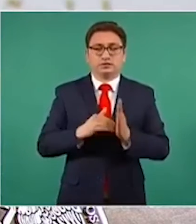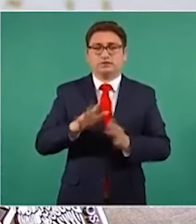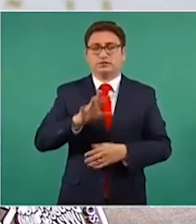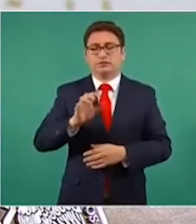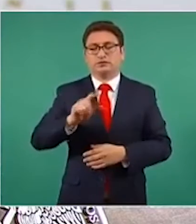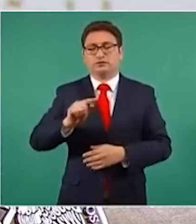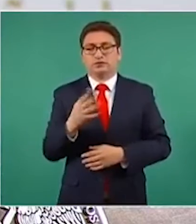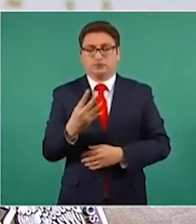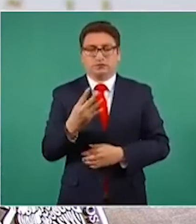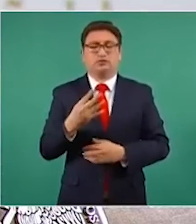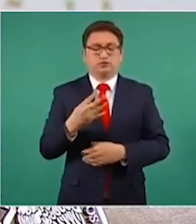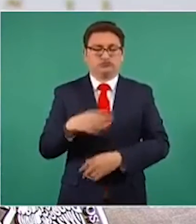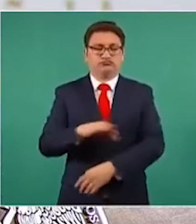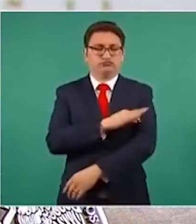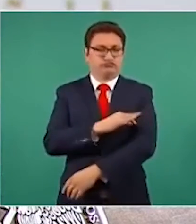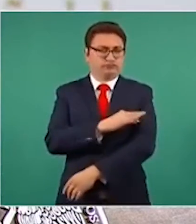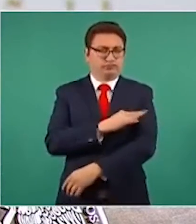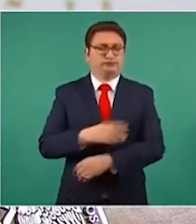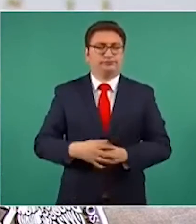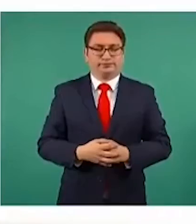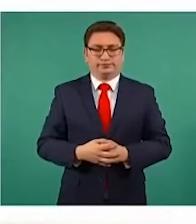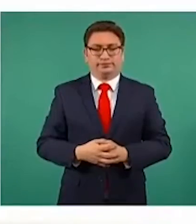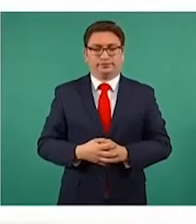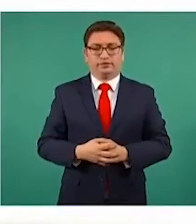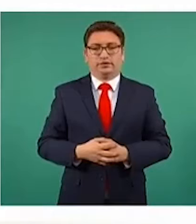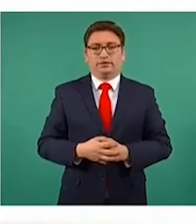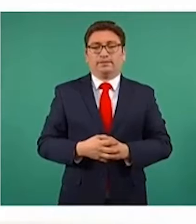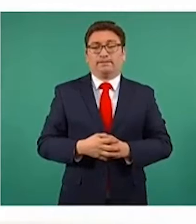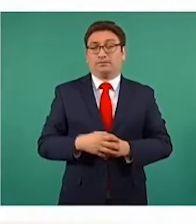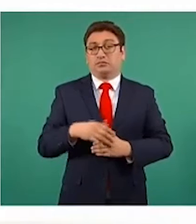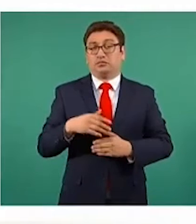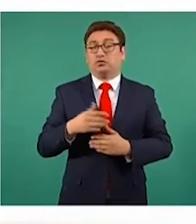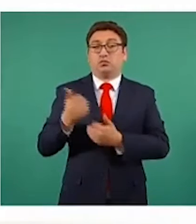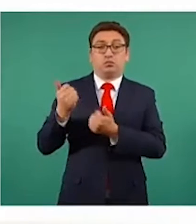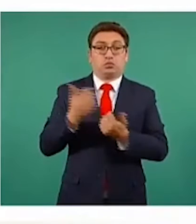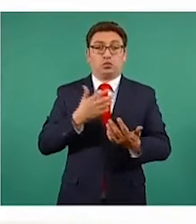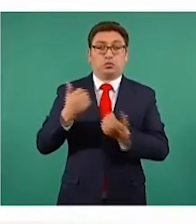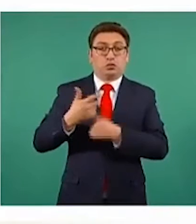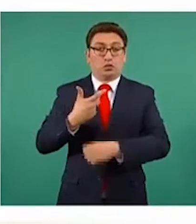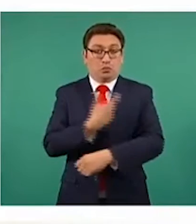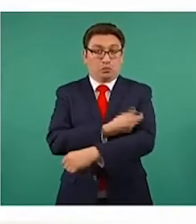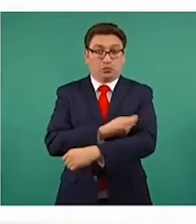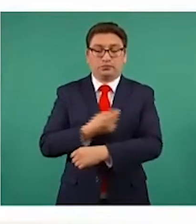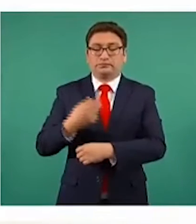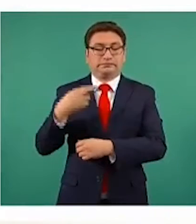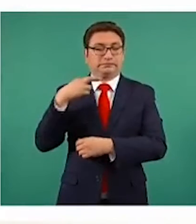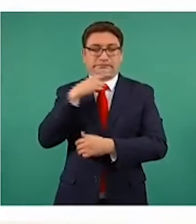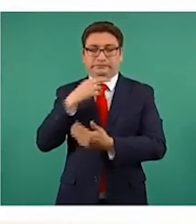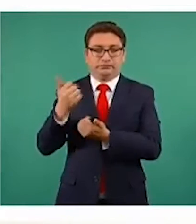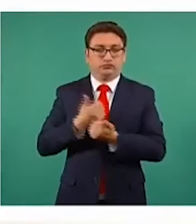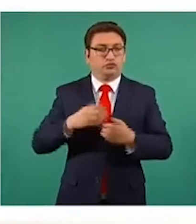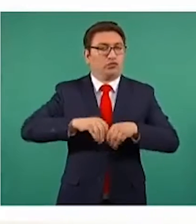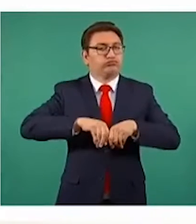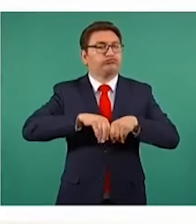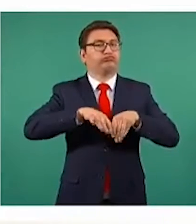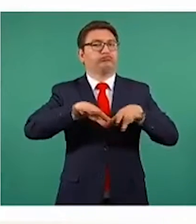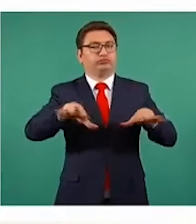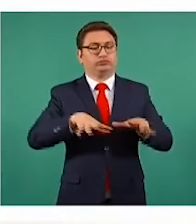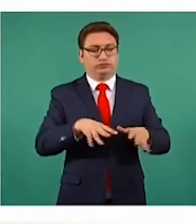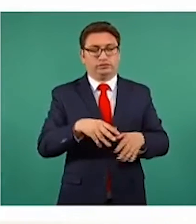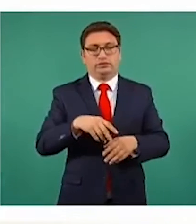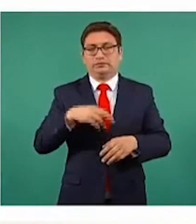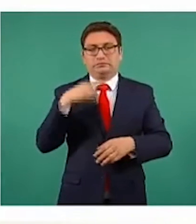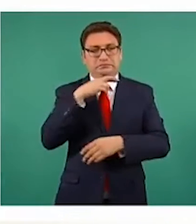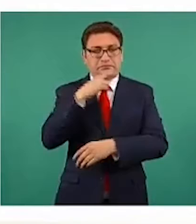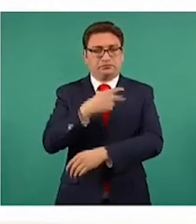dosis de vacuna y conforme llegan las vacunas inmediatamente se distribuyen y se ponen.